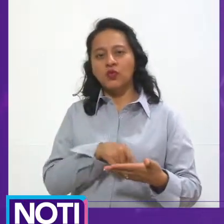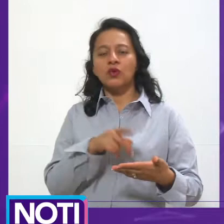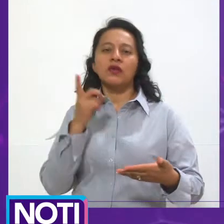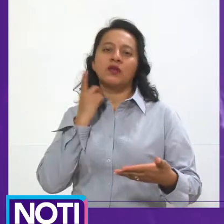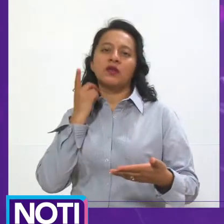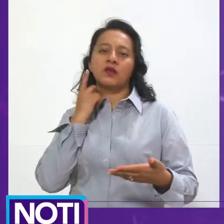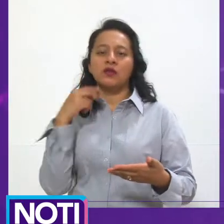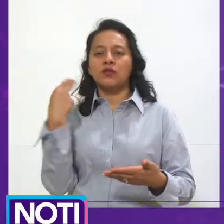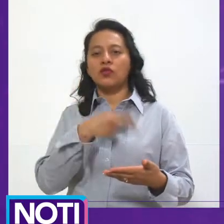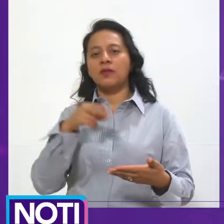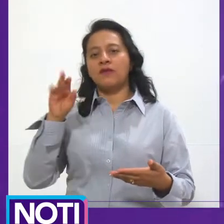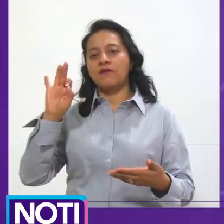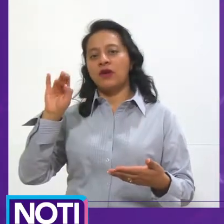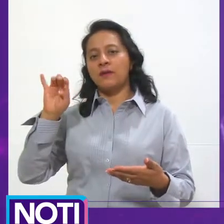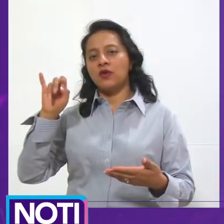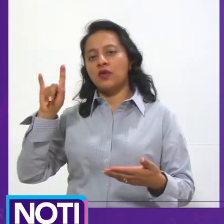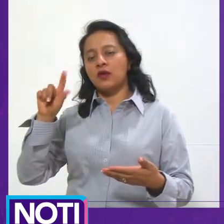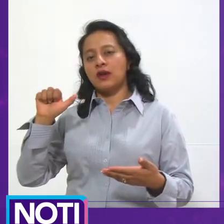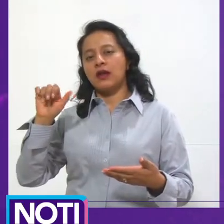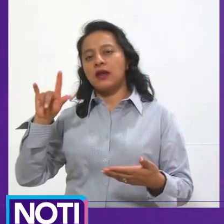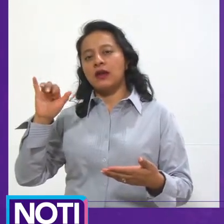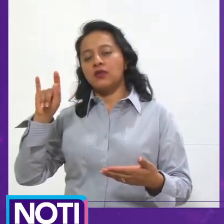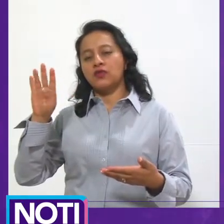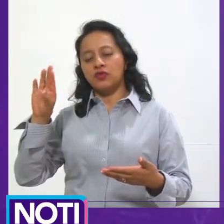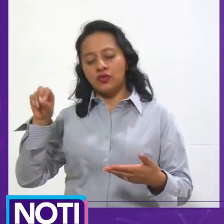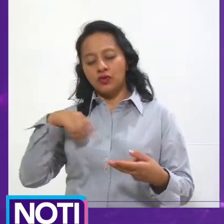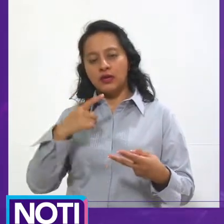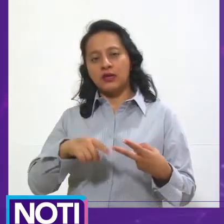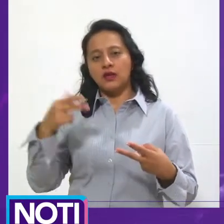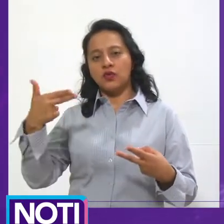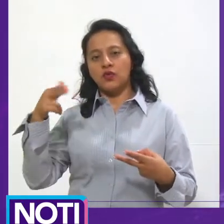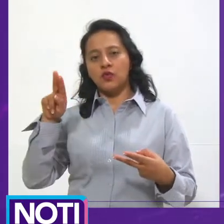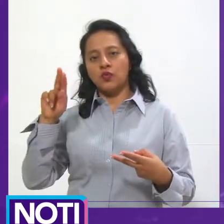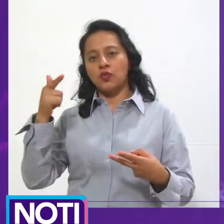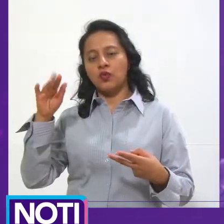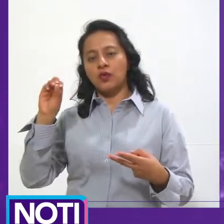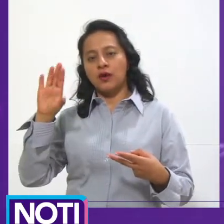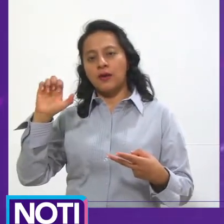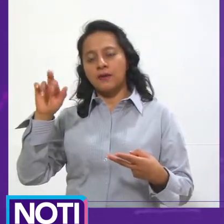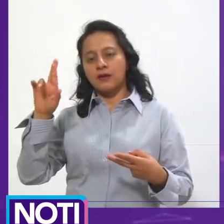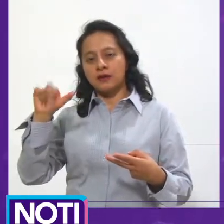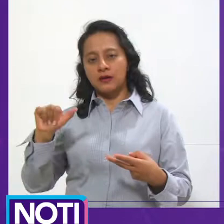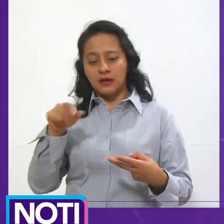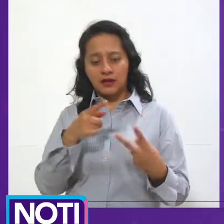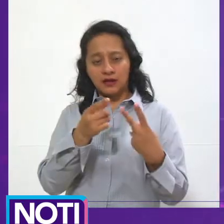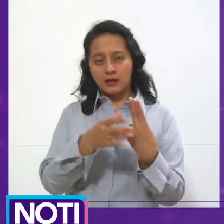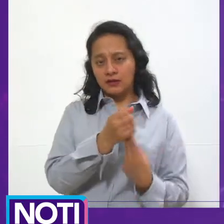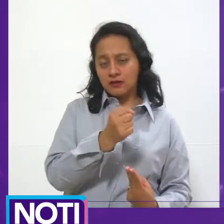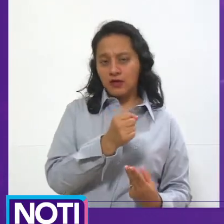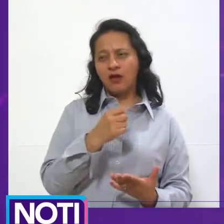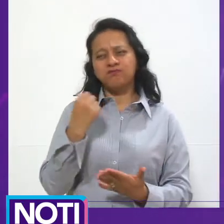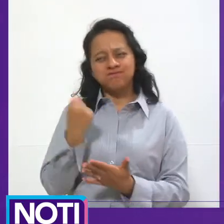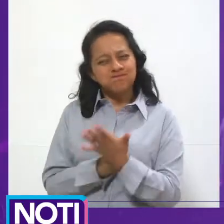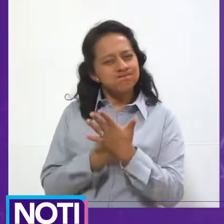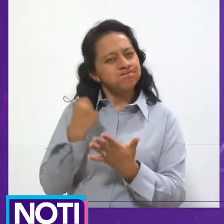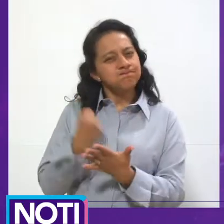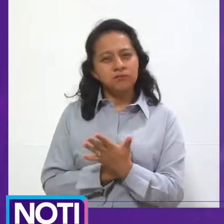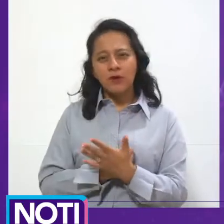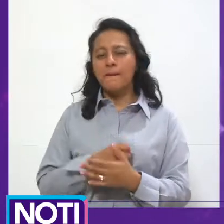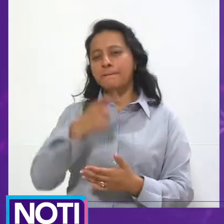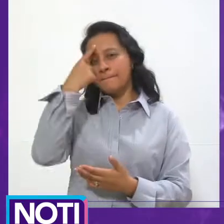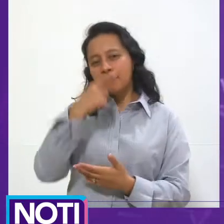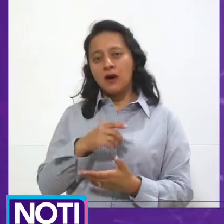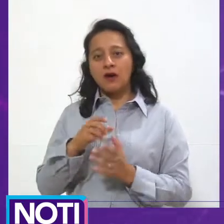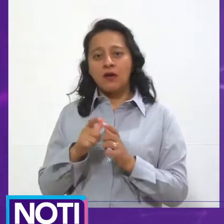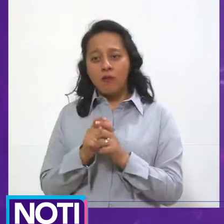Fabiola Larrondo y otro del diputado Hugo Cabrera. Ambas propusieron que se hiciera el esfuerzo aún más grande para aumentar el